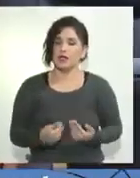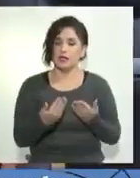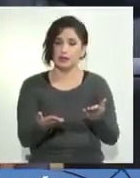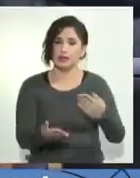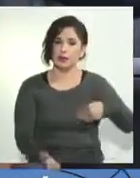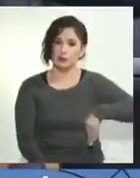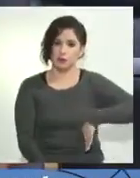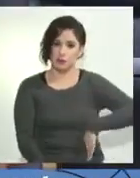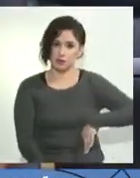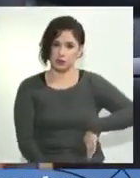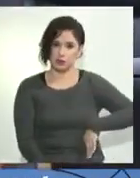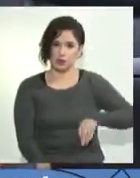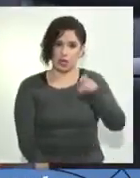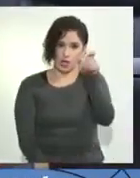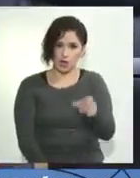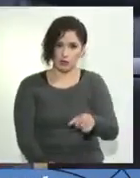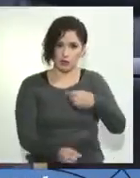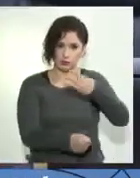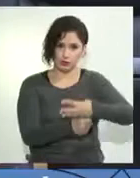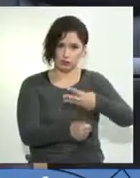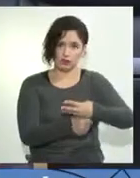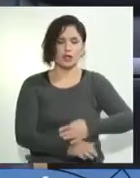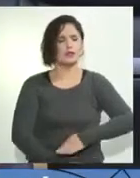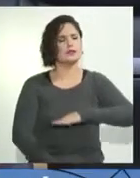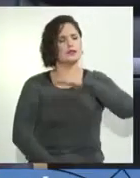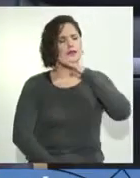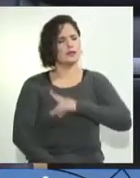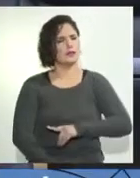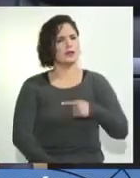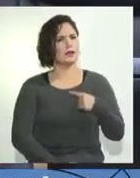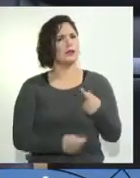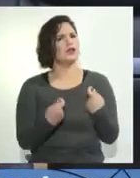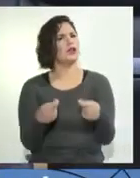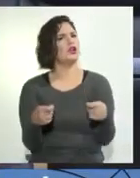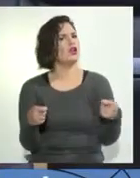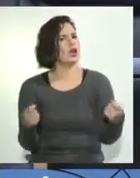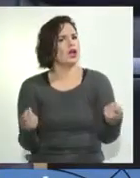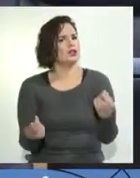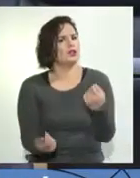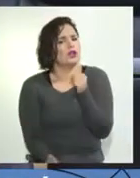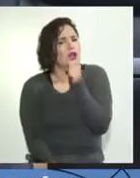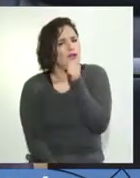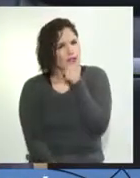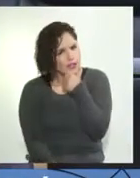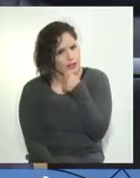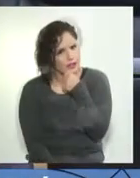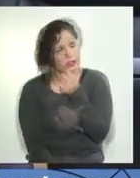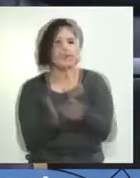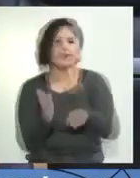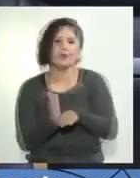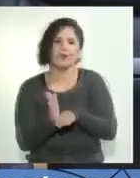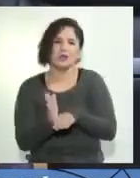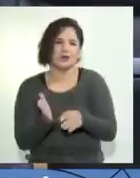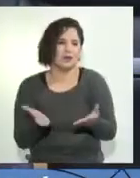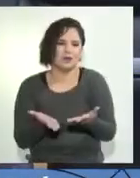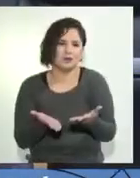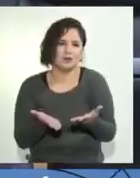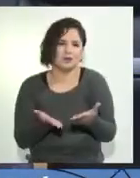permitan a los adultos mayores satisfacer dignamente los gastos propios de la vejez y llevar una vida decente.